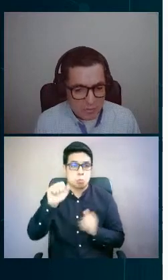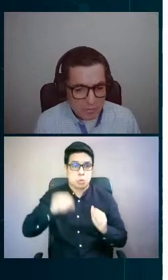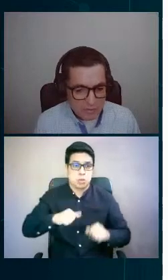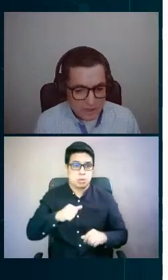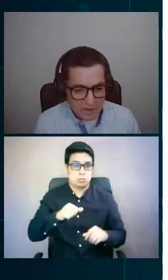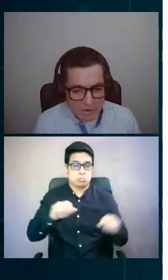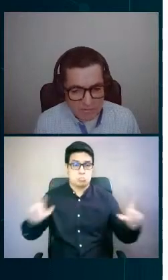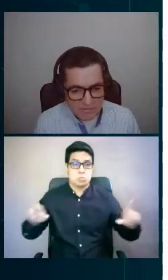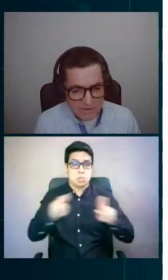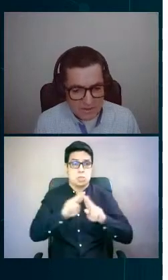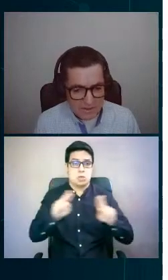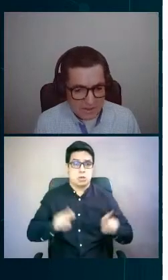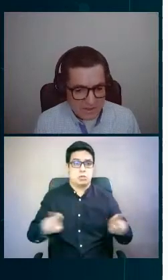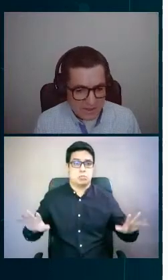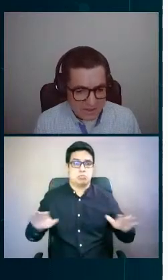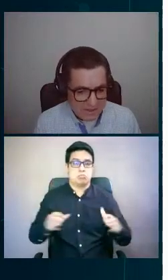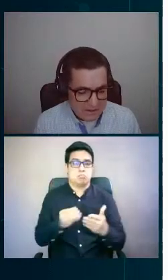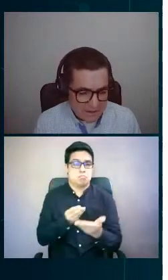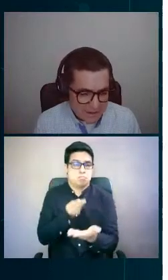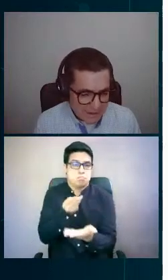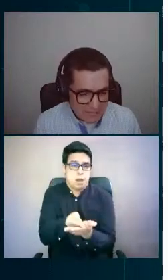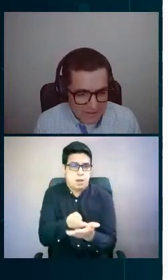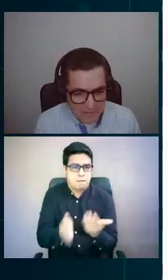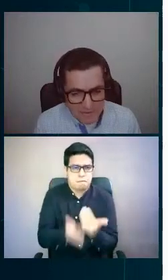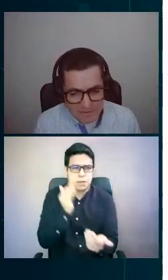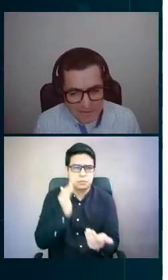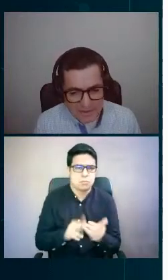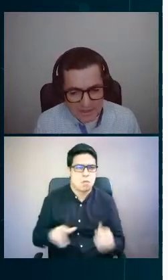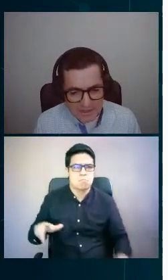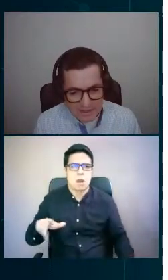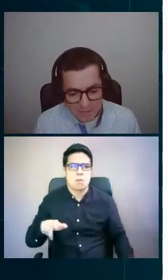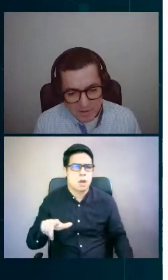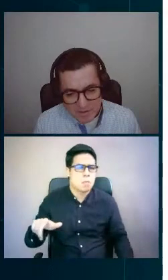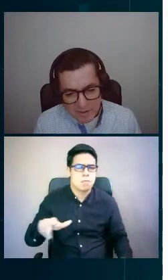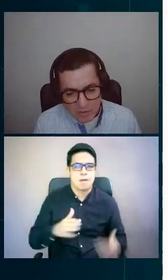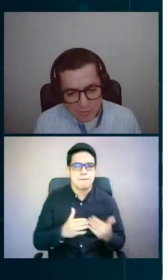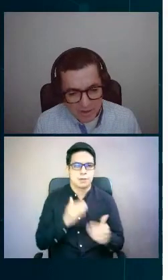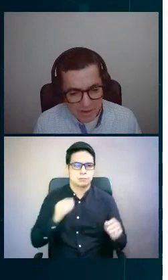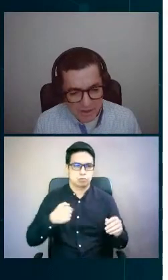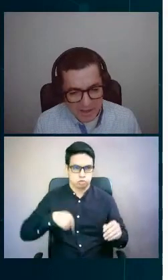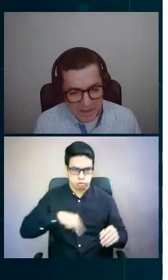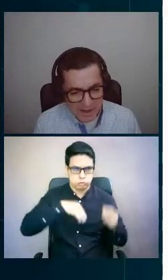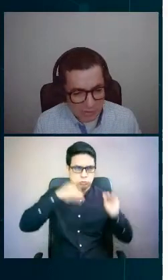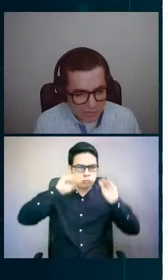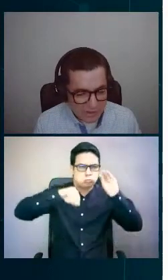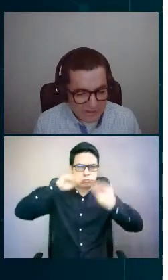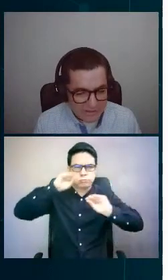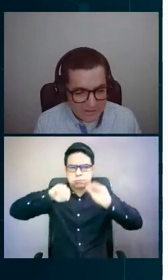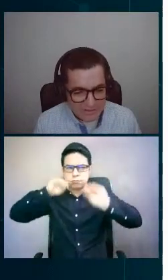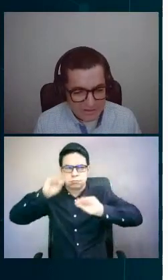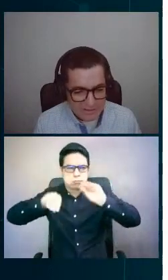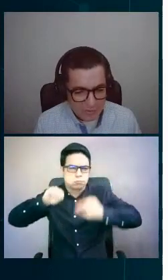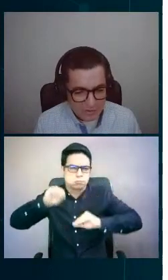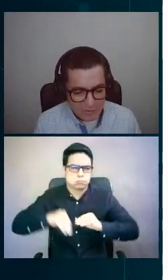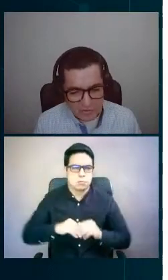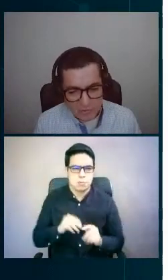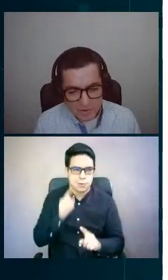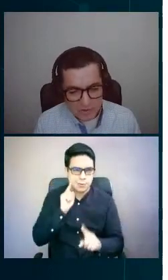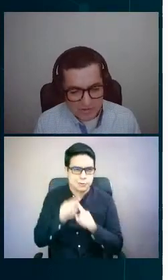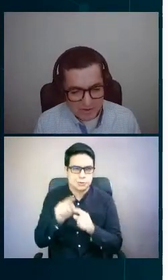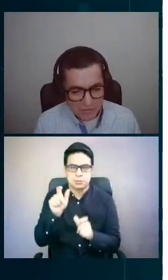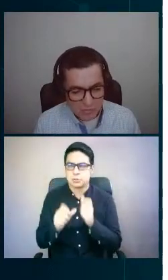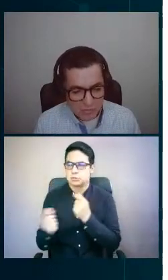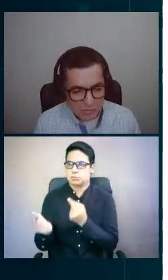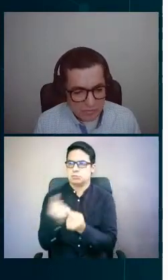se implementó un portal web que finalmente permite a los clientes, entre otras